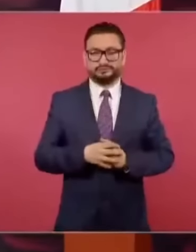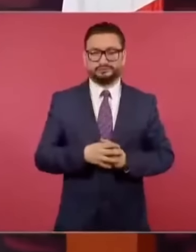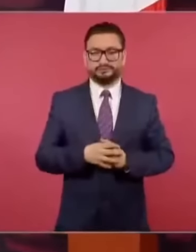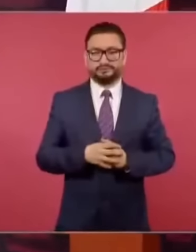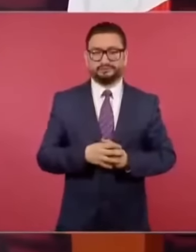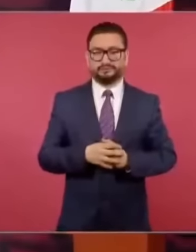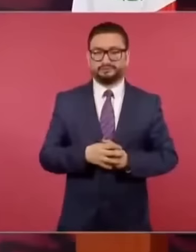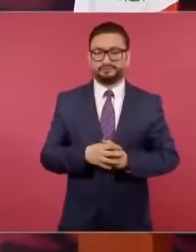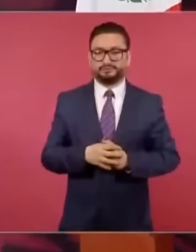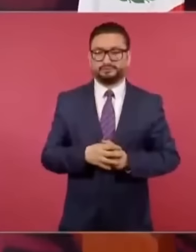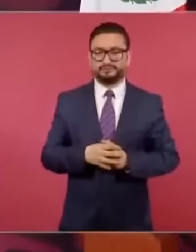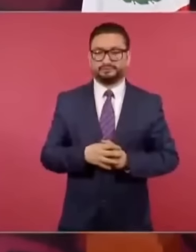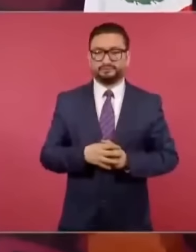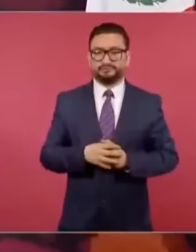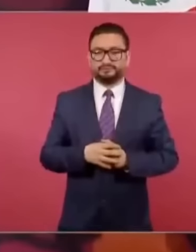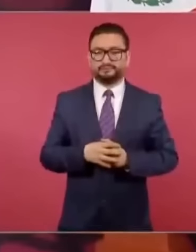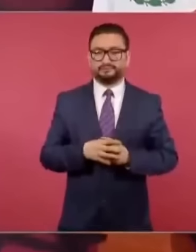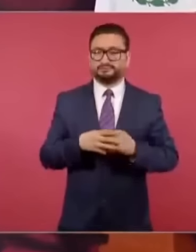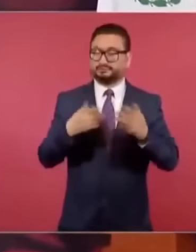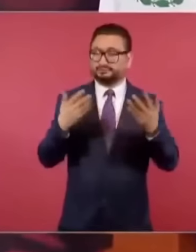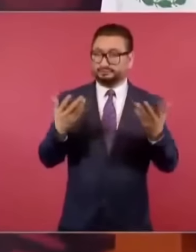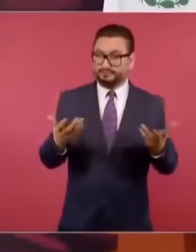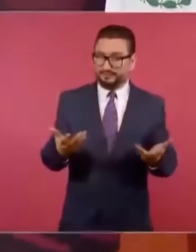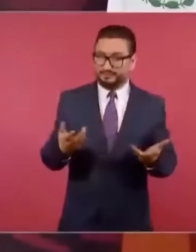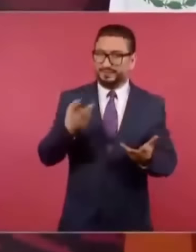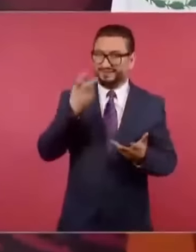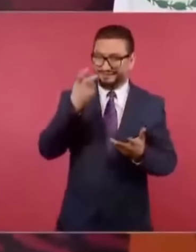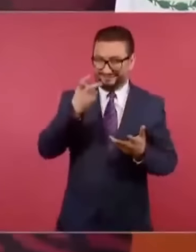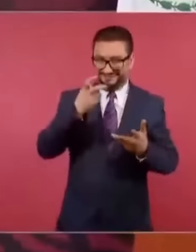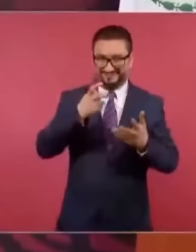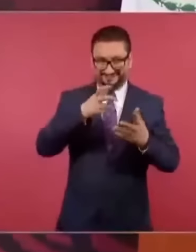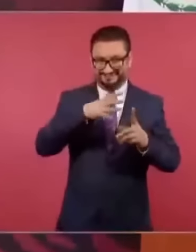Entonces, en ese esquema